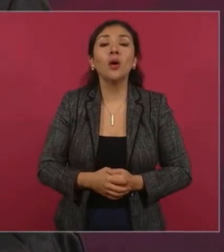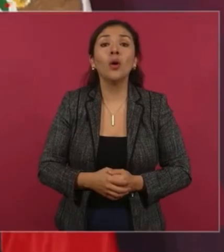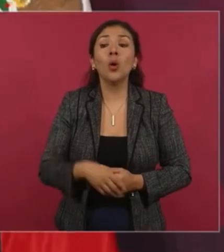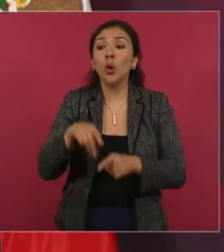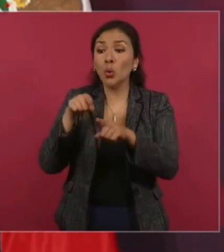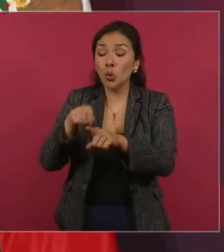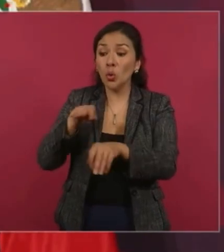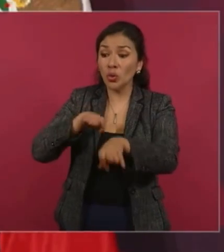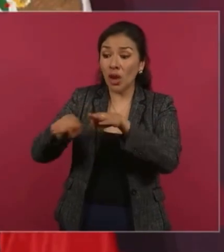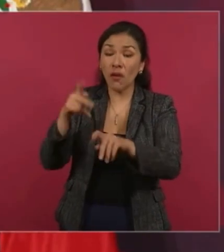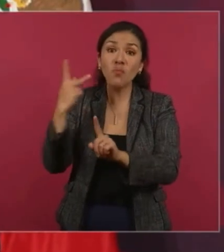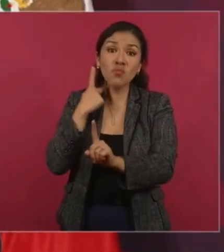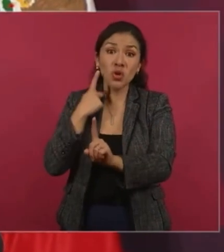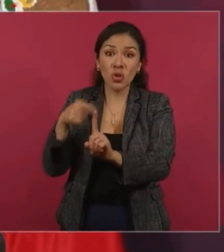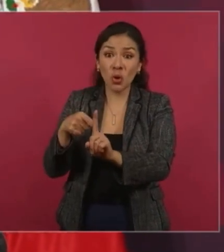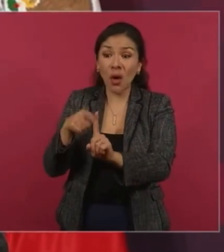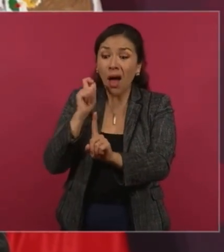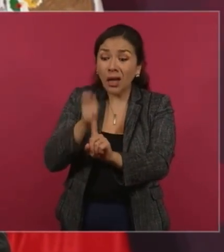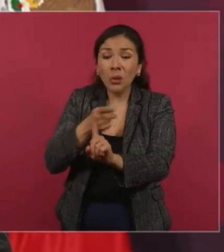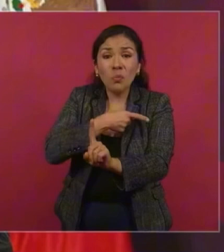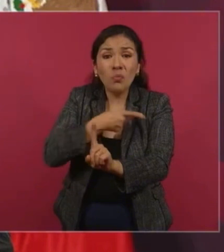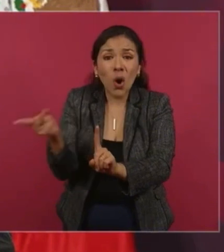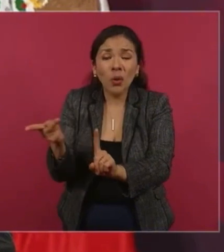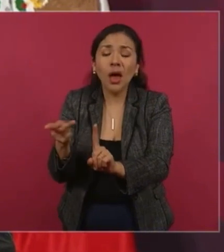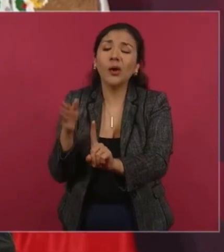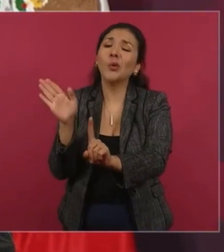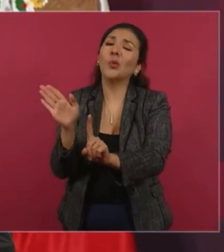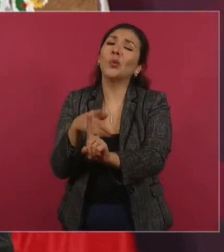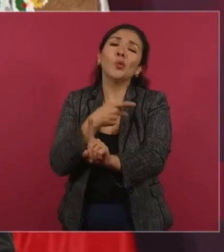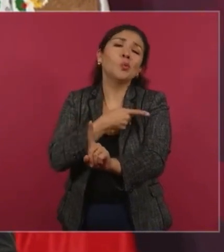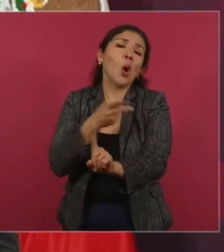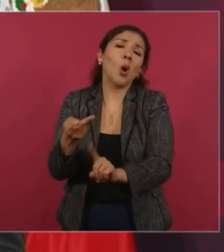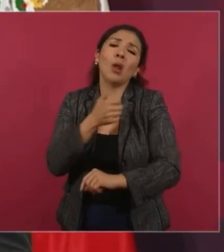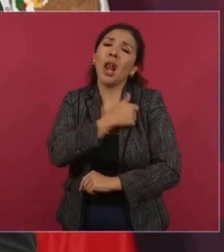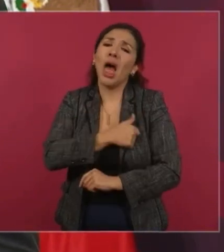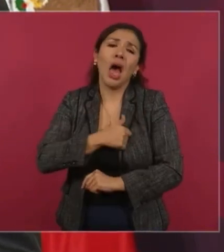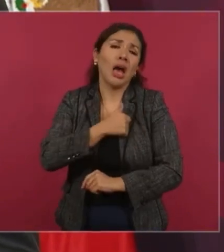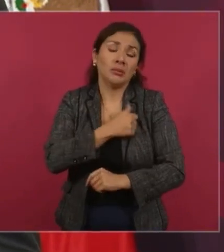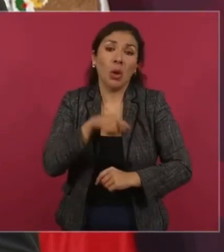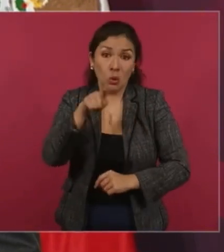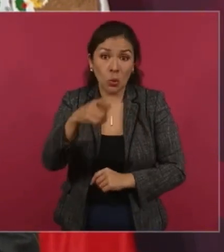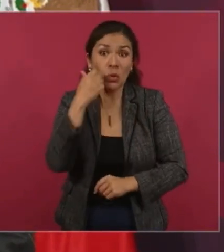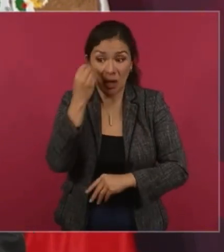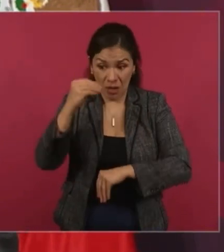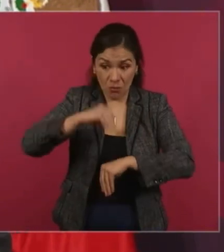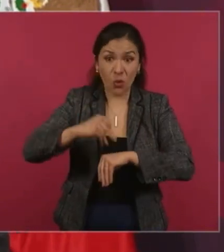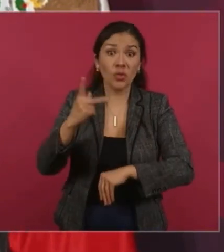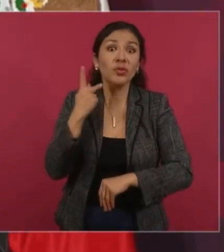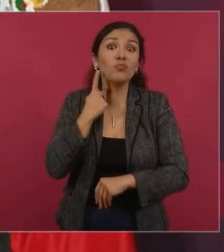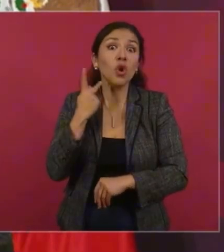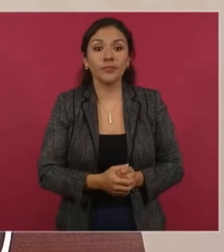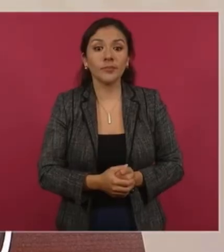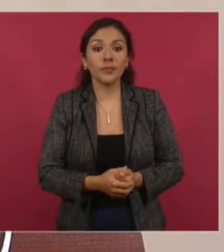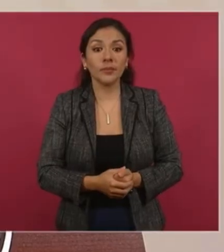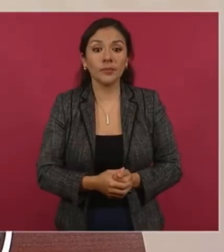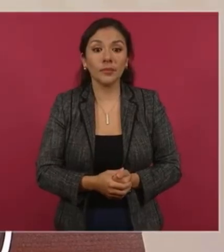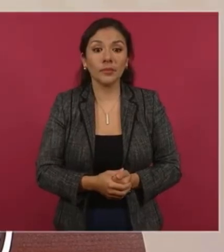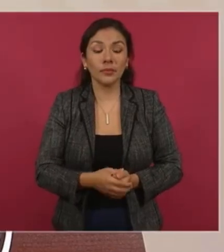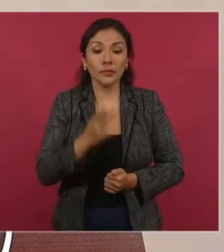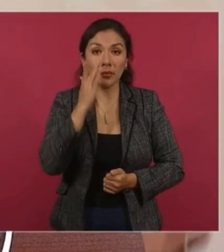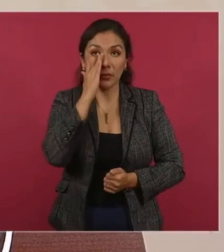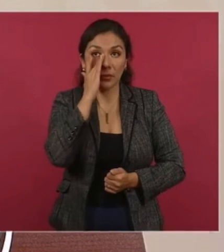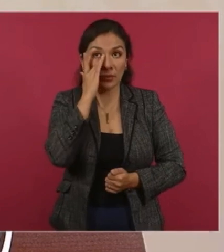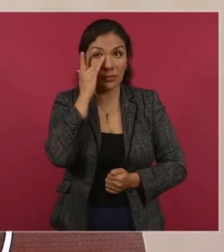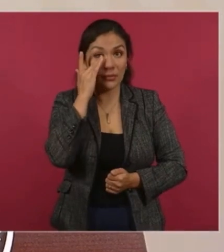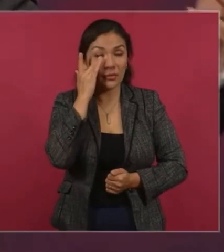pobre, pobre político, que para ser político se tenía que ser ladrón? Y